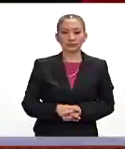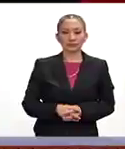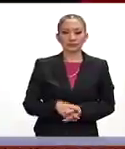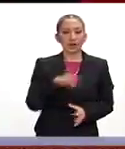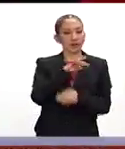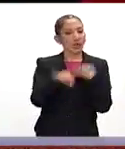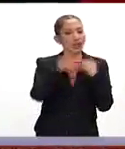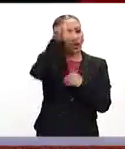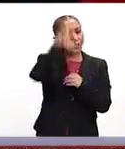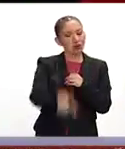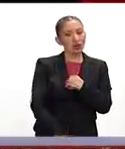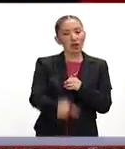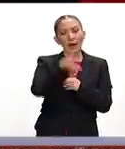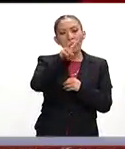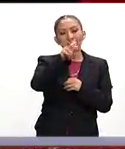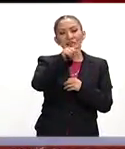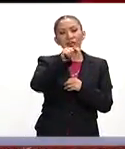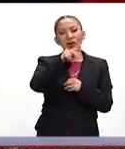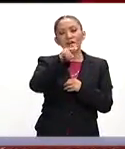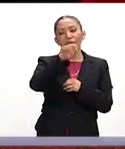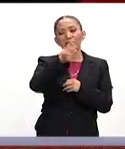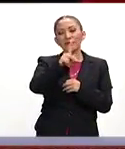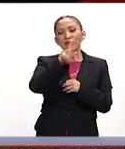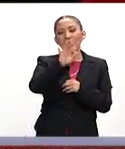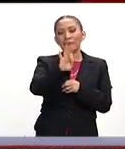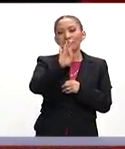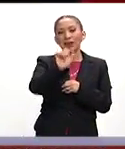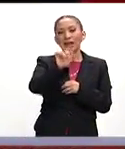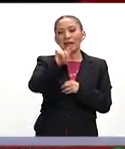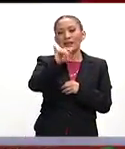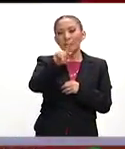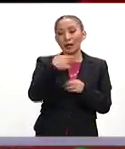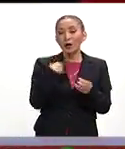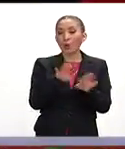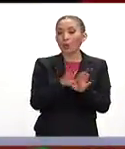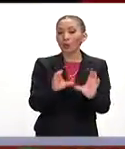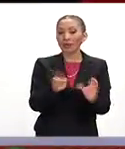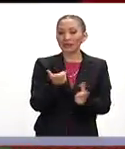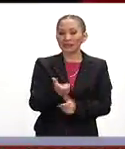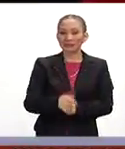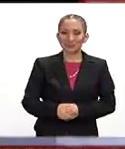Todos los lunes, Víctor Felipe Piz nos dice cómo cuidar nuestro bolsillo. Víctor.